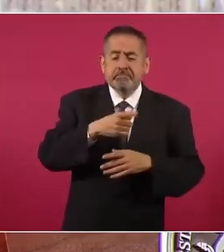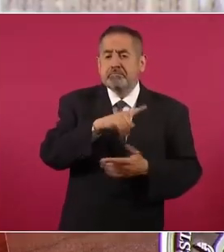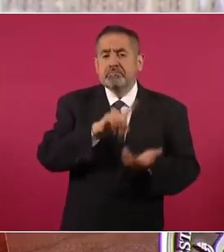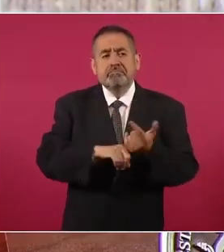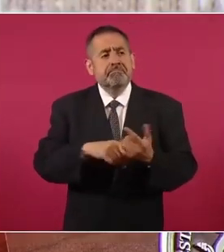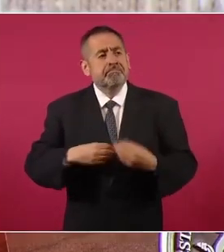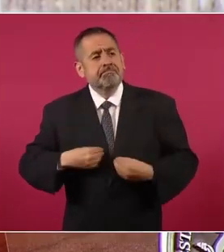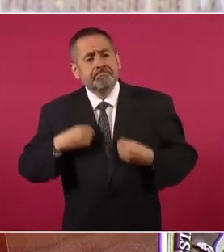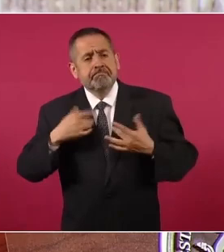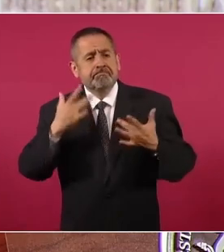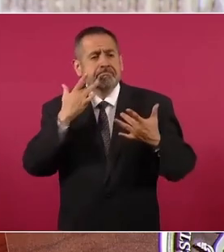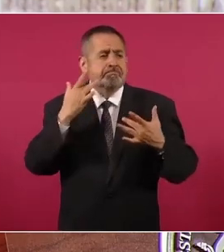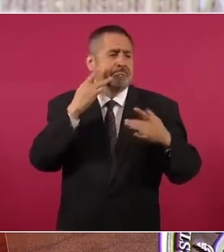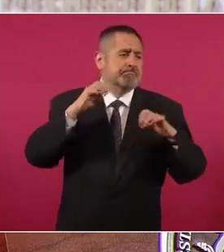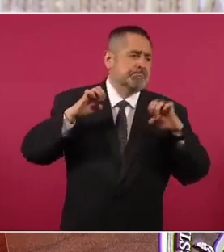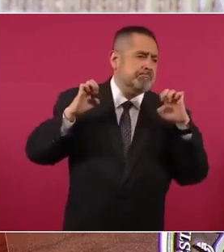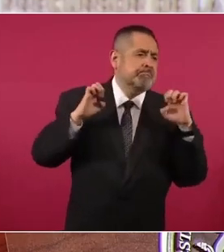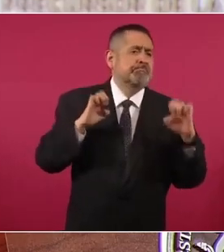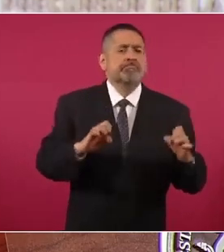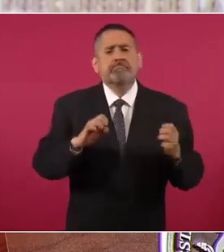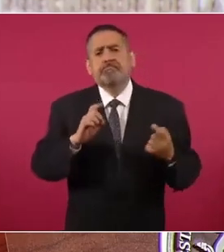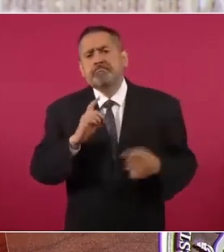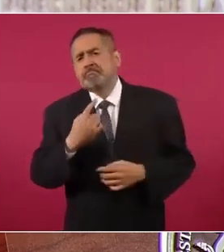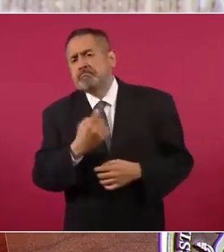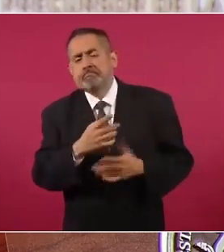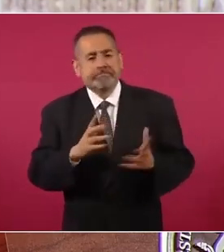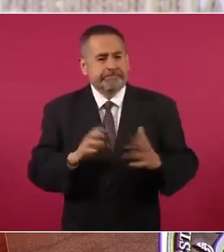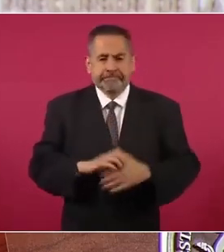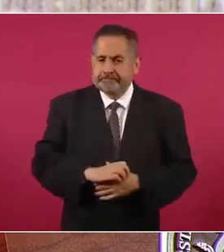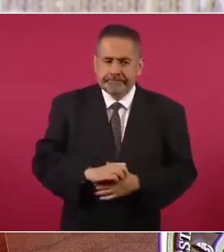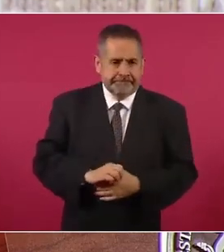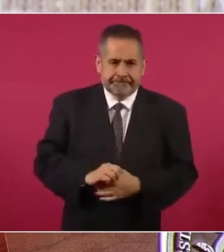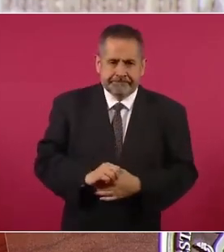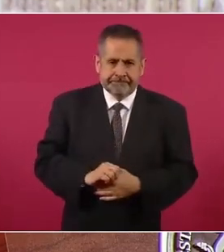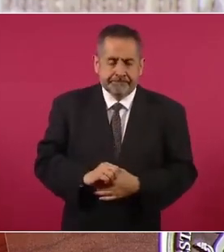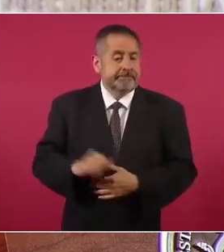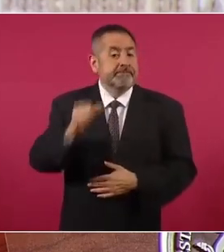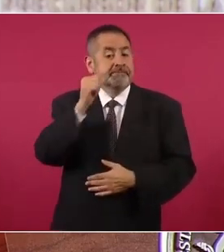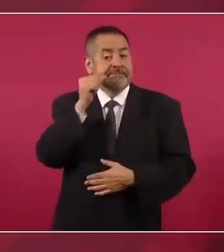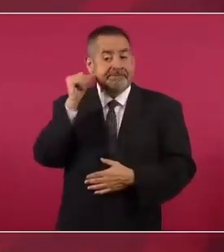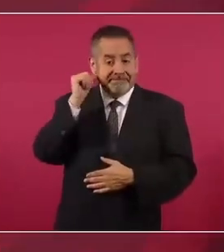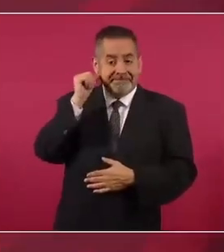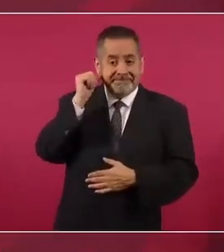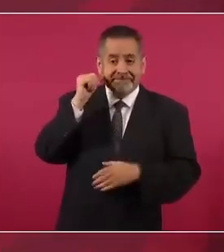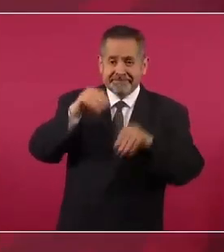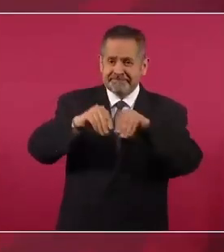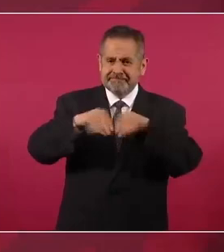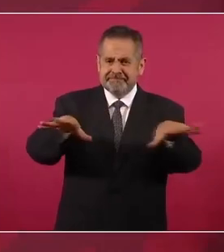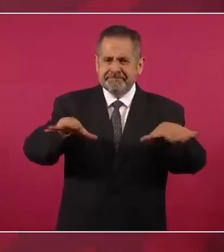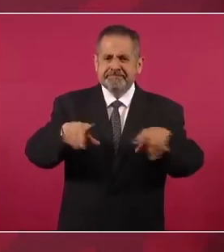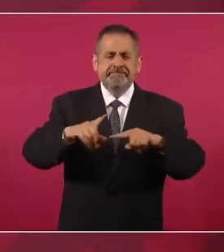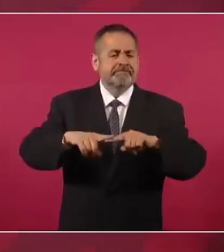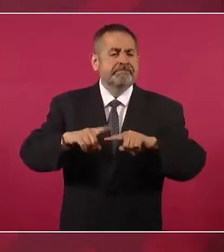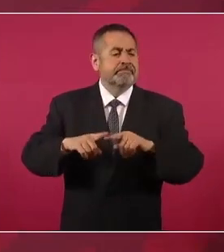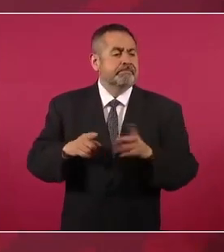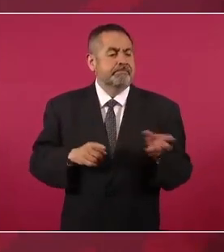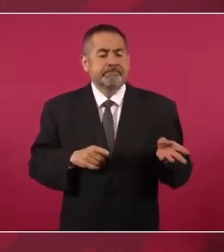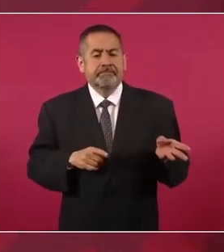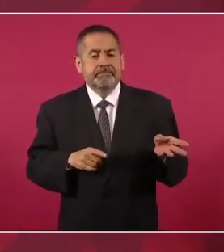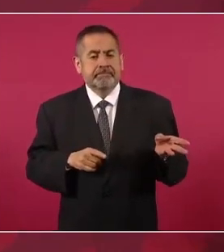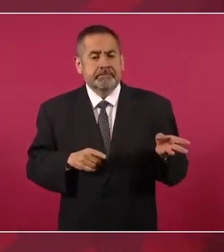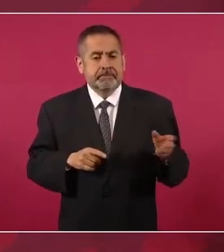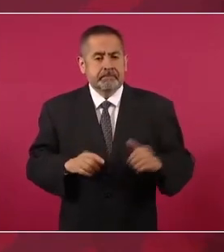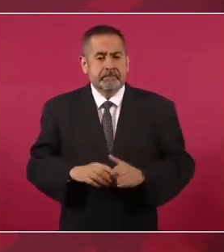Pero ayer se dio a conocer de que